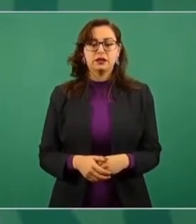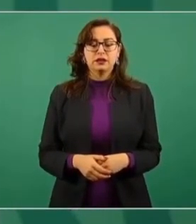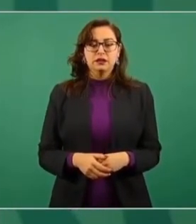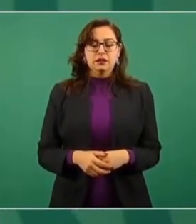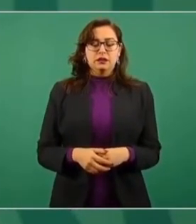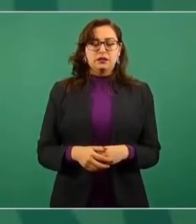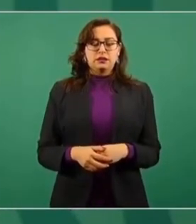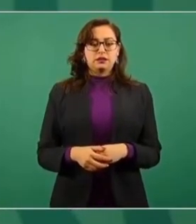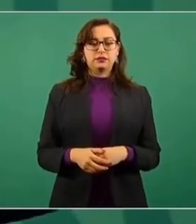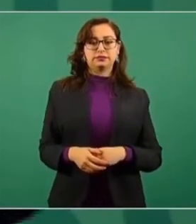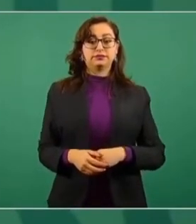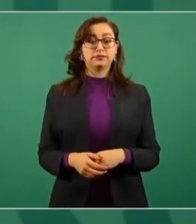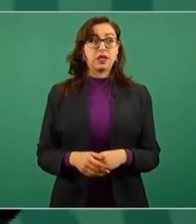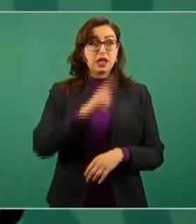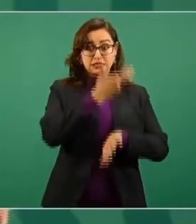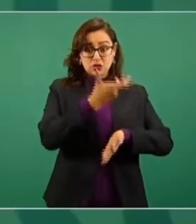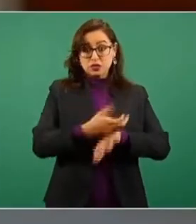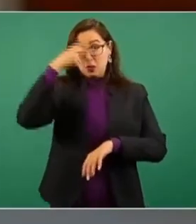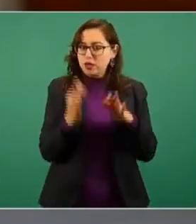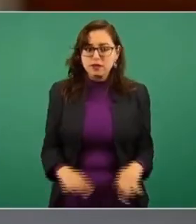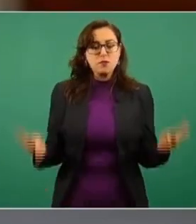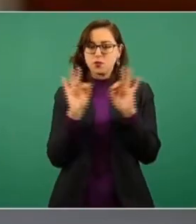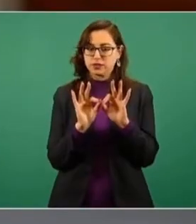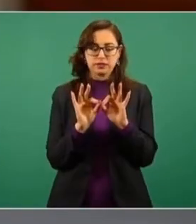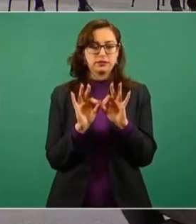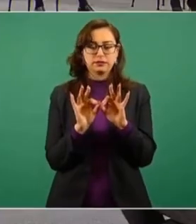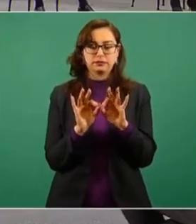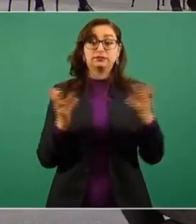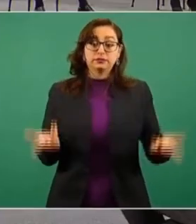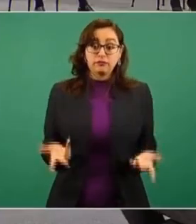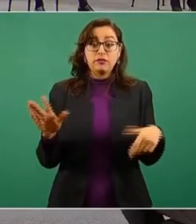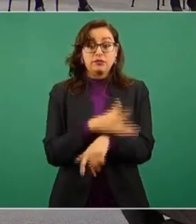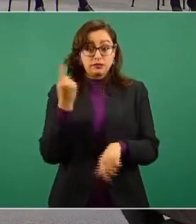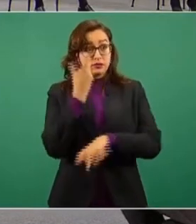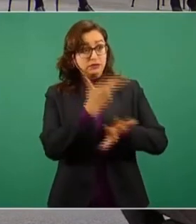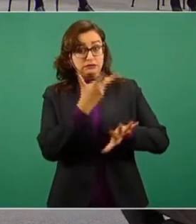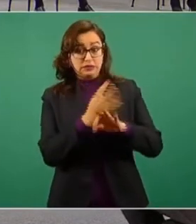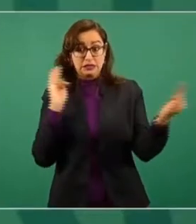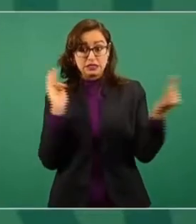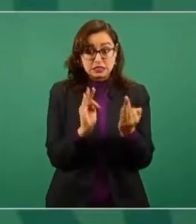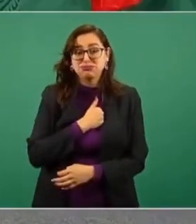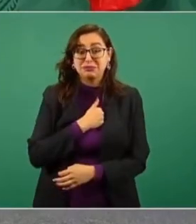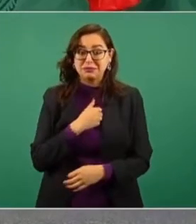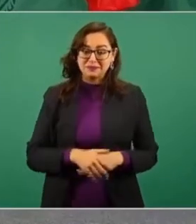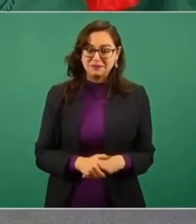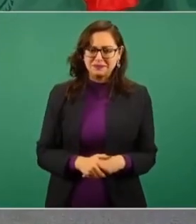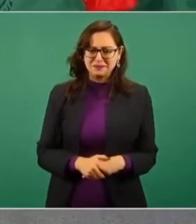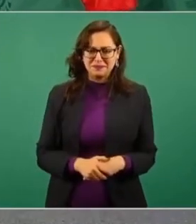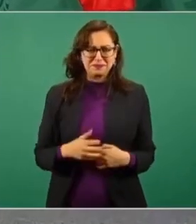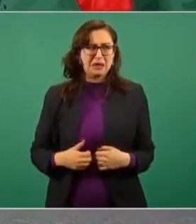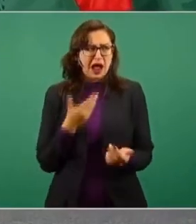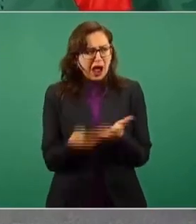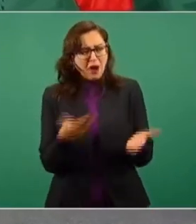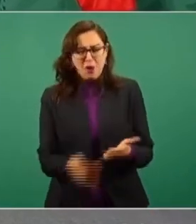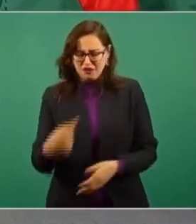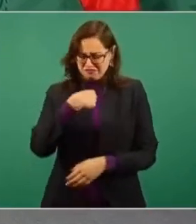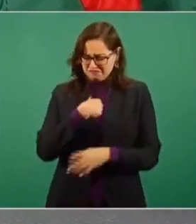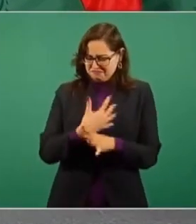estratégica esa relación por la vecindad, por geopolítica, yo diría ahora.